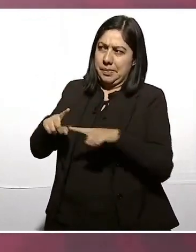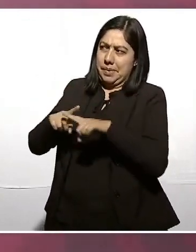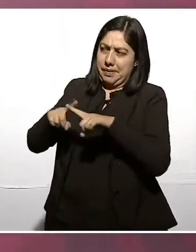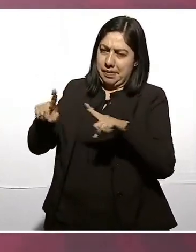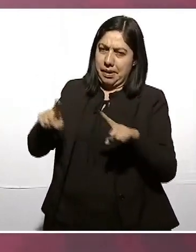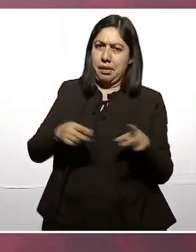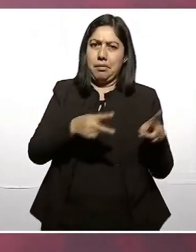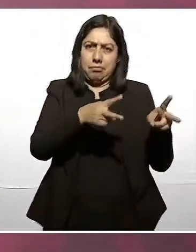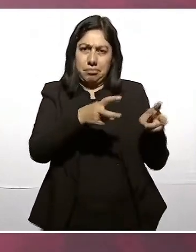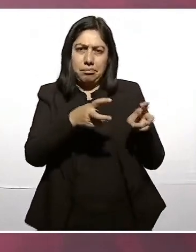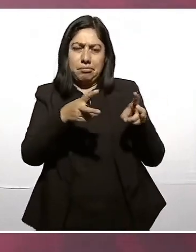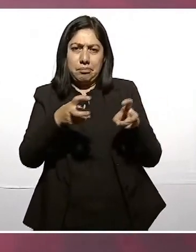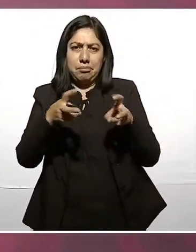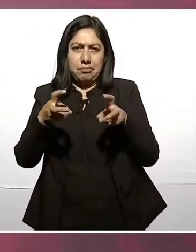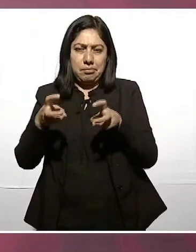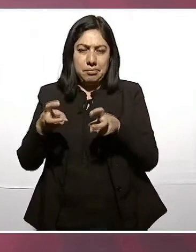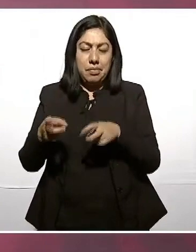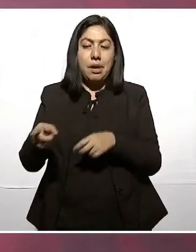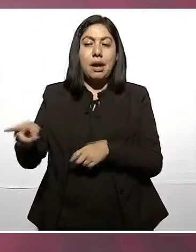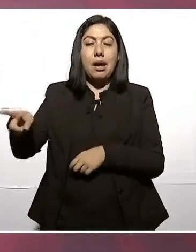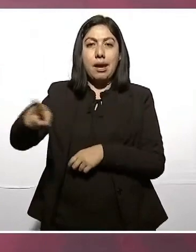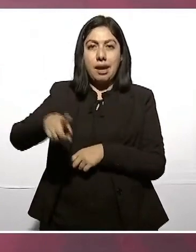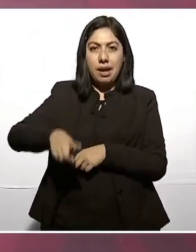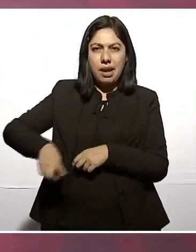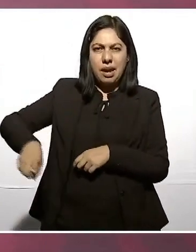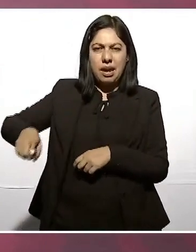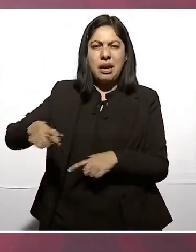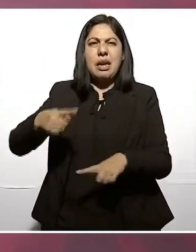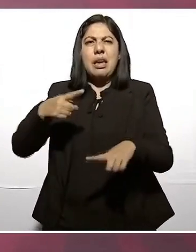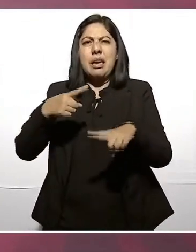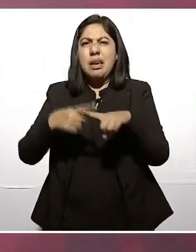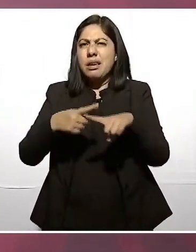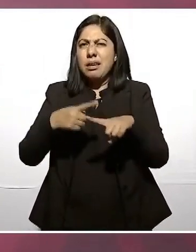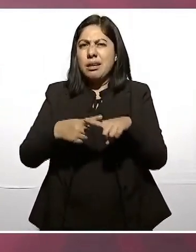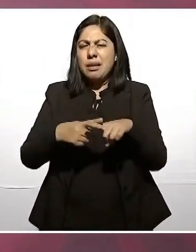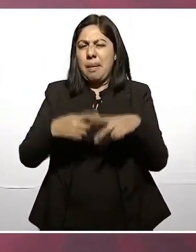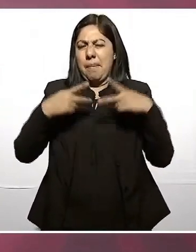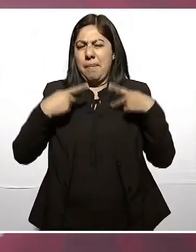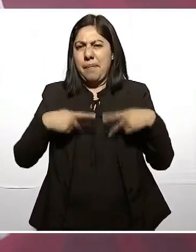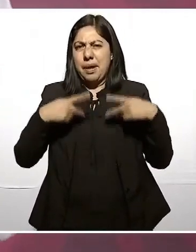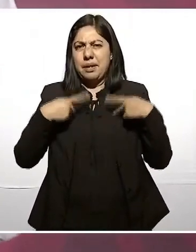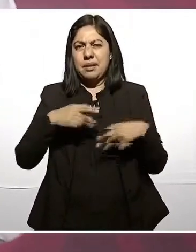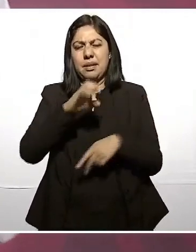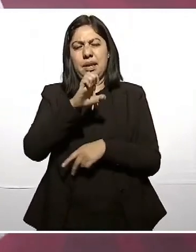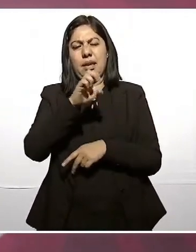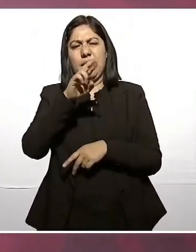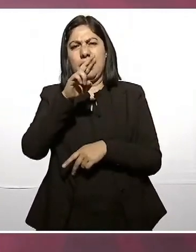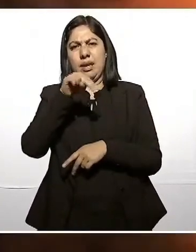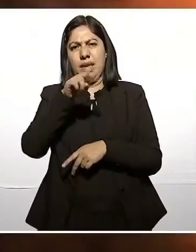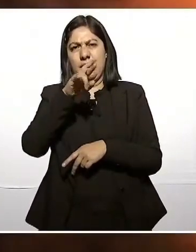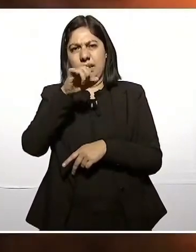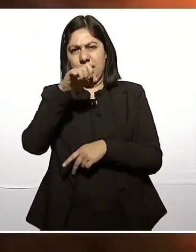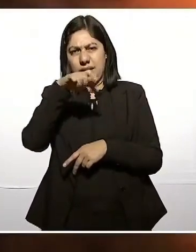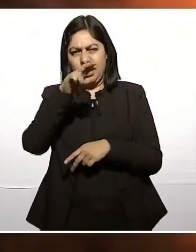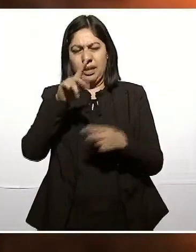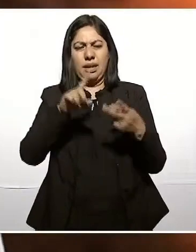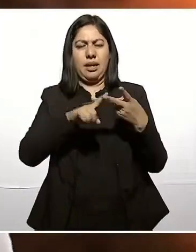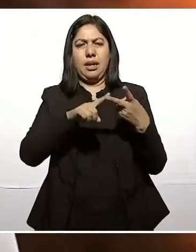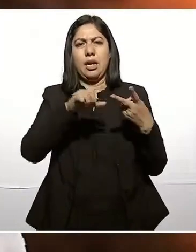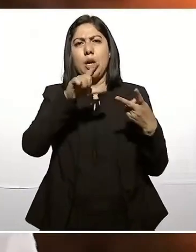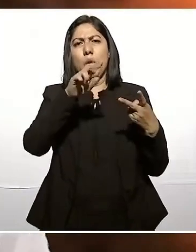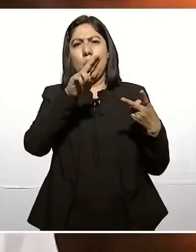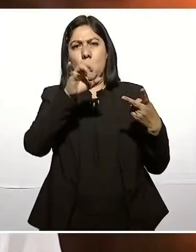¿Quién es? Enrique Cril, Luis Terrazas y